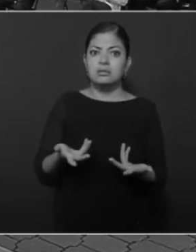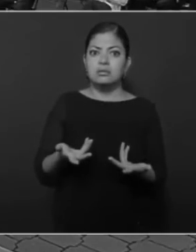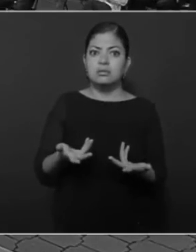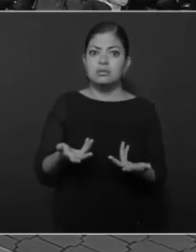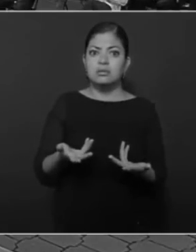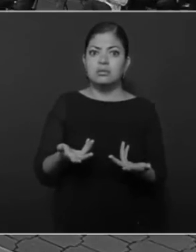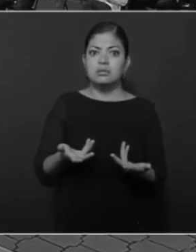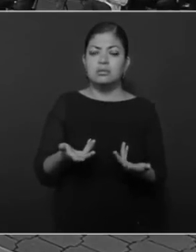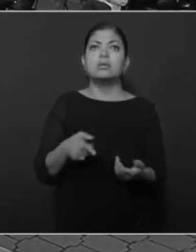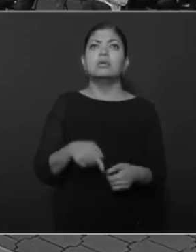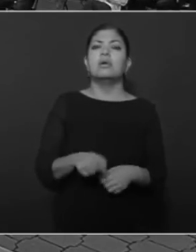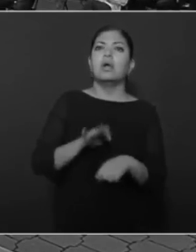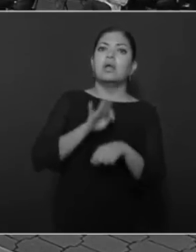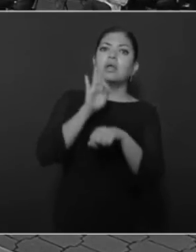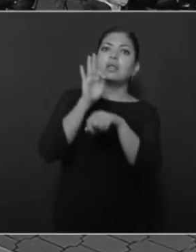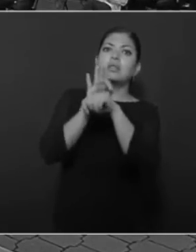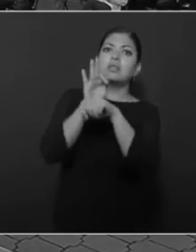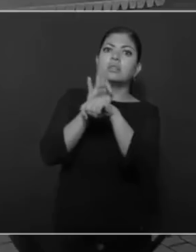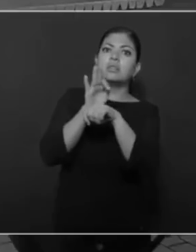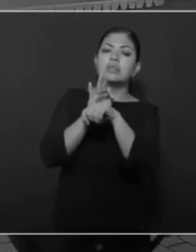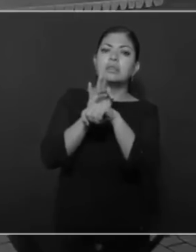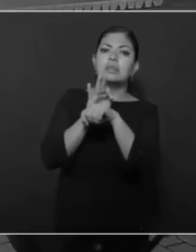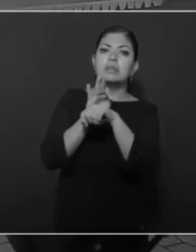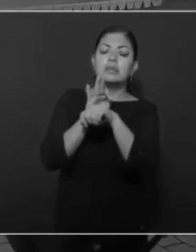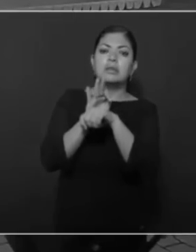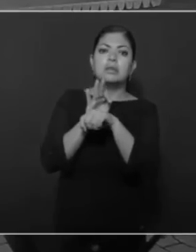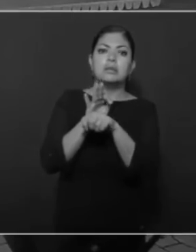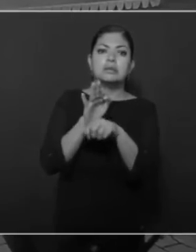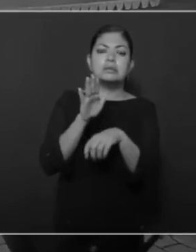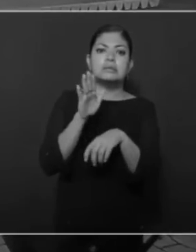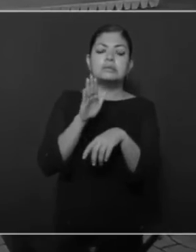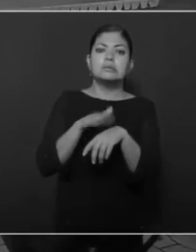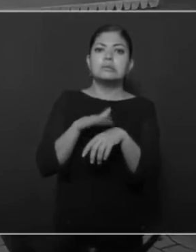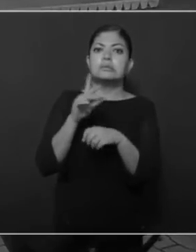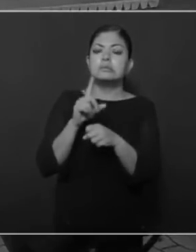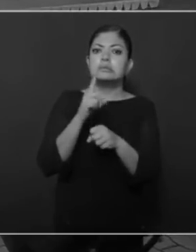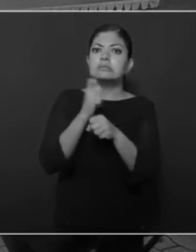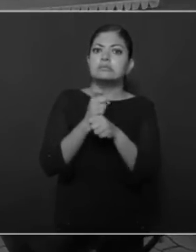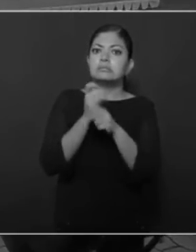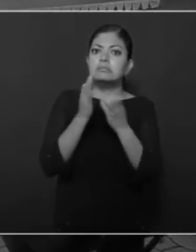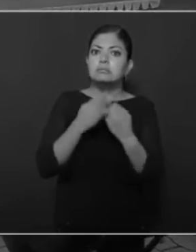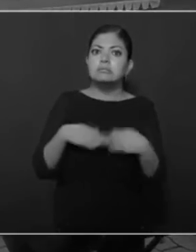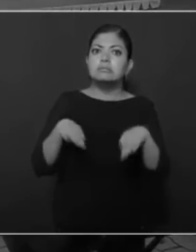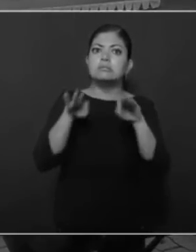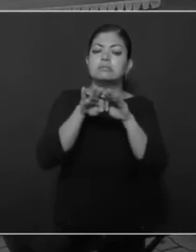que defienden los intereses de países